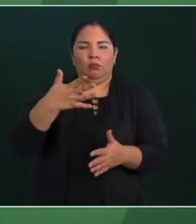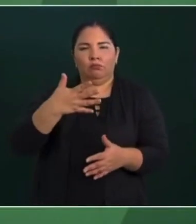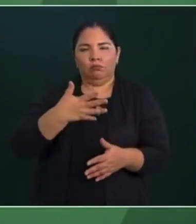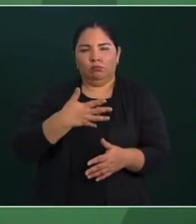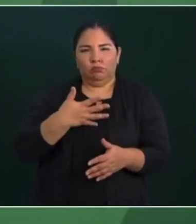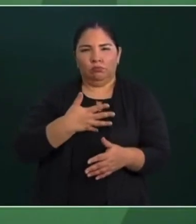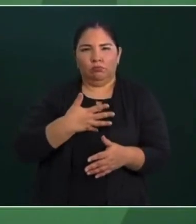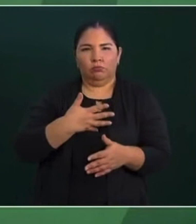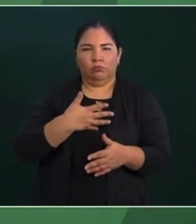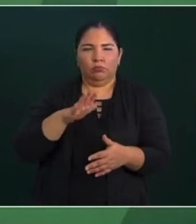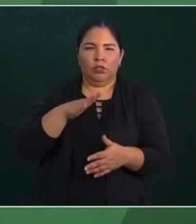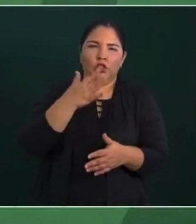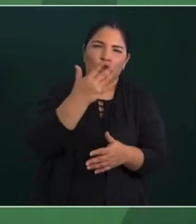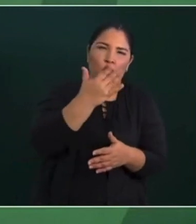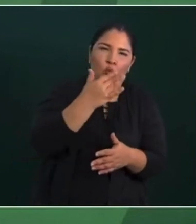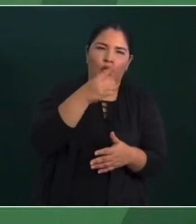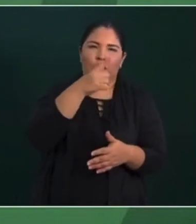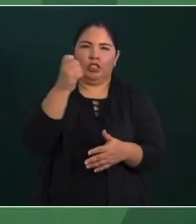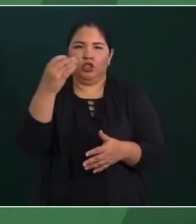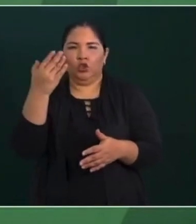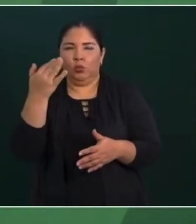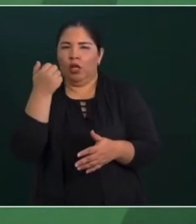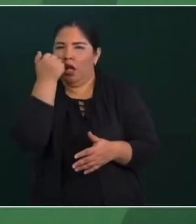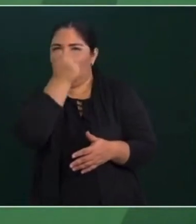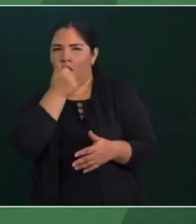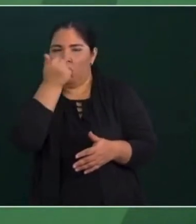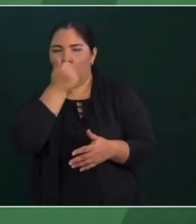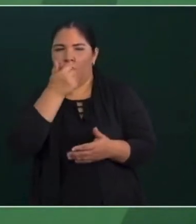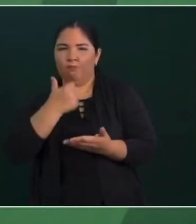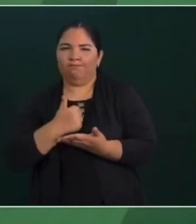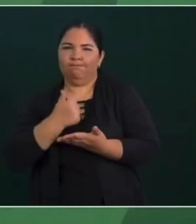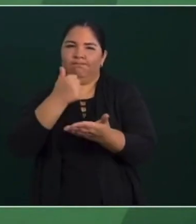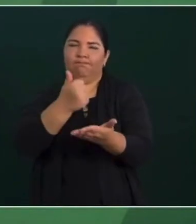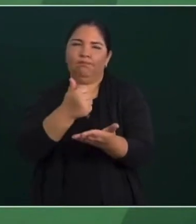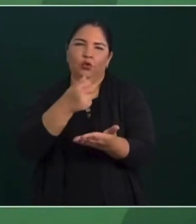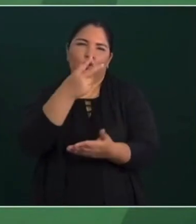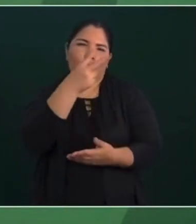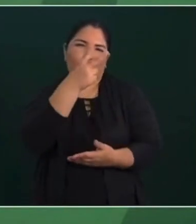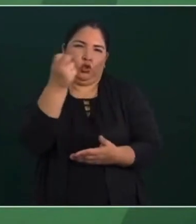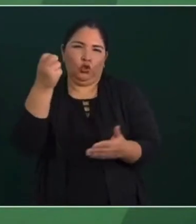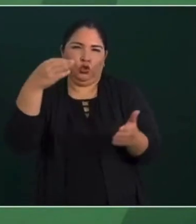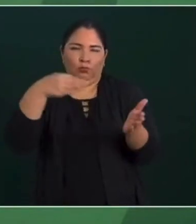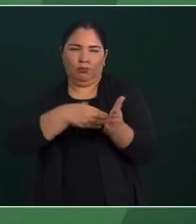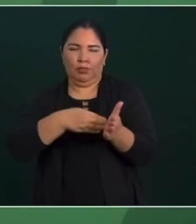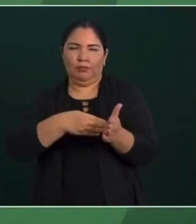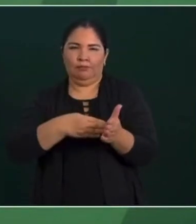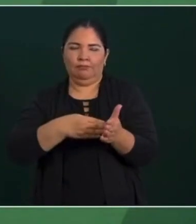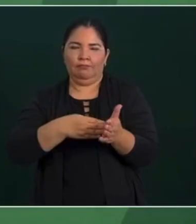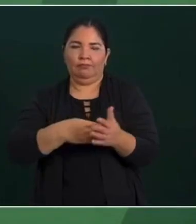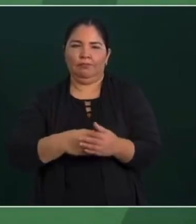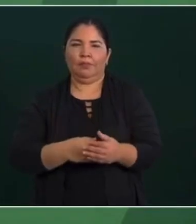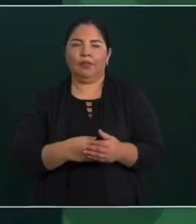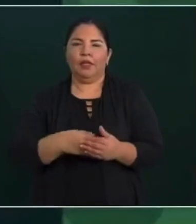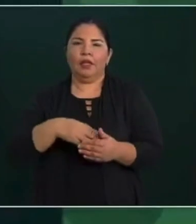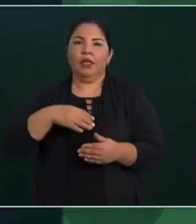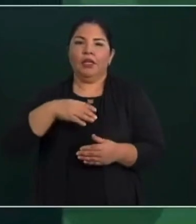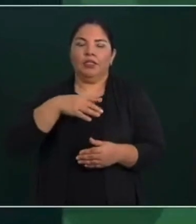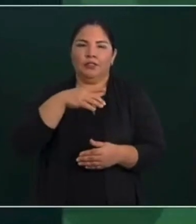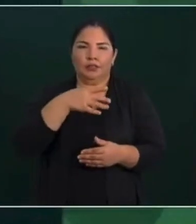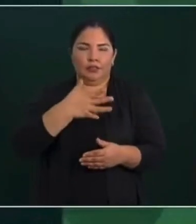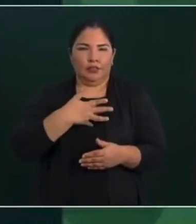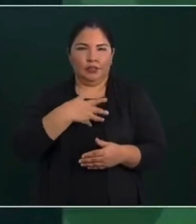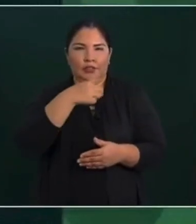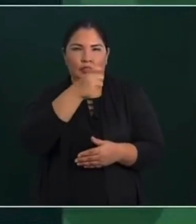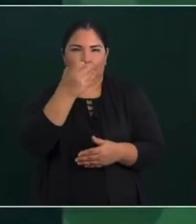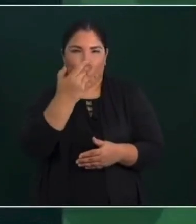de 50 a 150 alumnos, 200 mil mil pesos, si tienen de 150